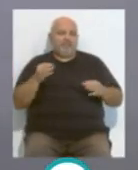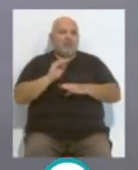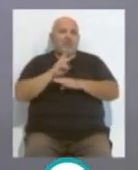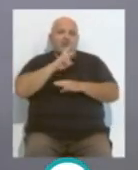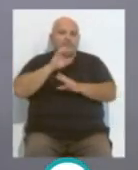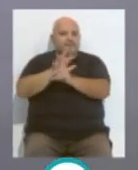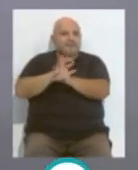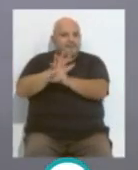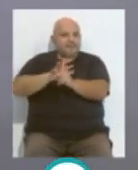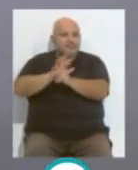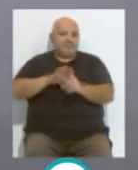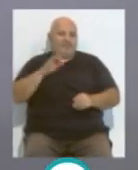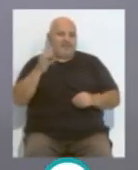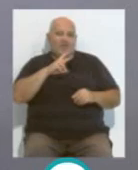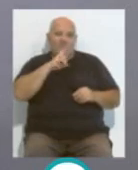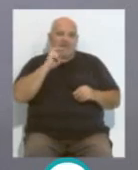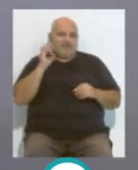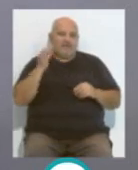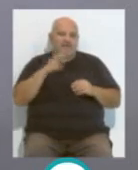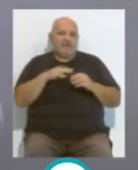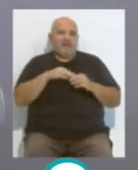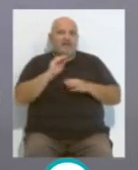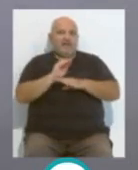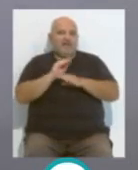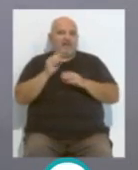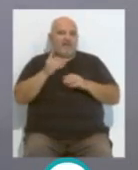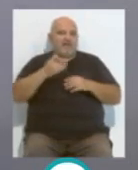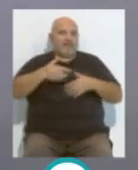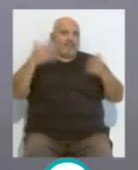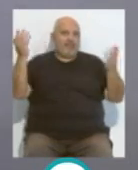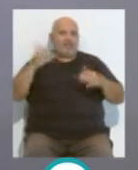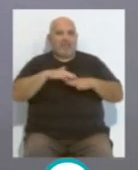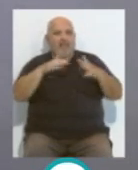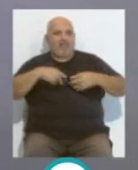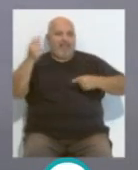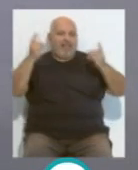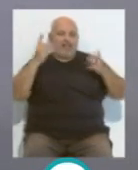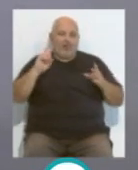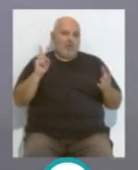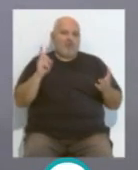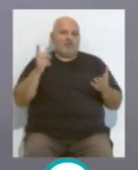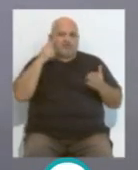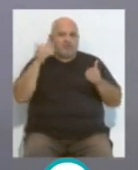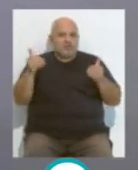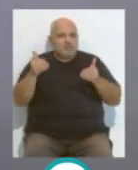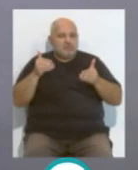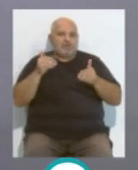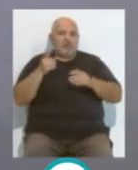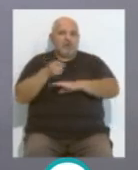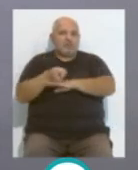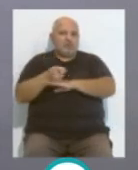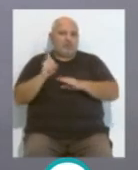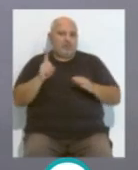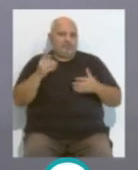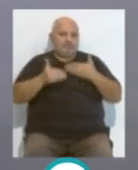cuidarlos estos talentos así hay que cuidarlos no cuidarlos no es que se vayan a tomar solos a la playa sino saberlo llevar y no exigirle